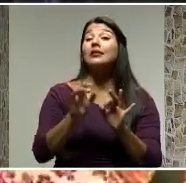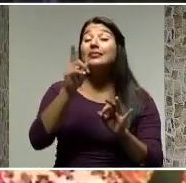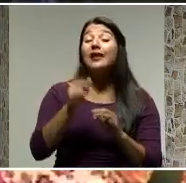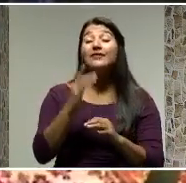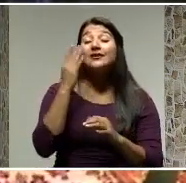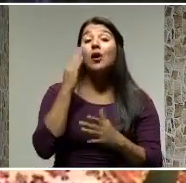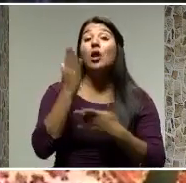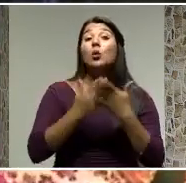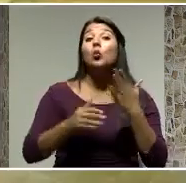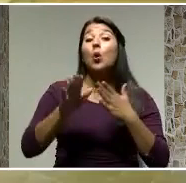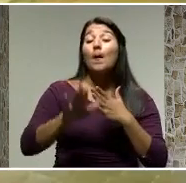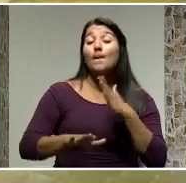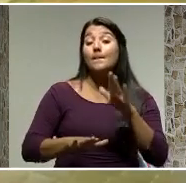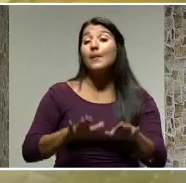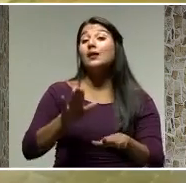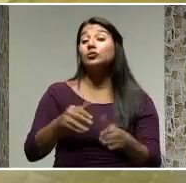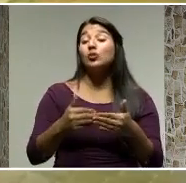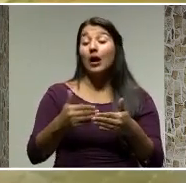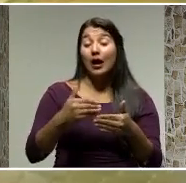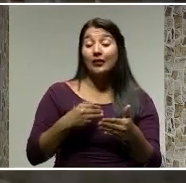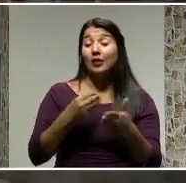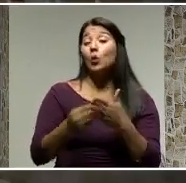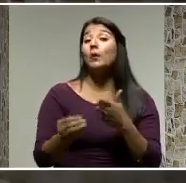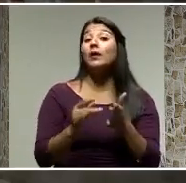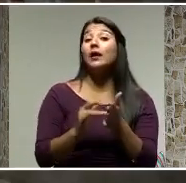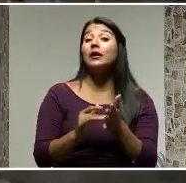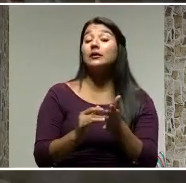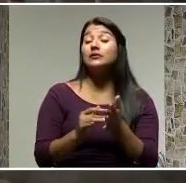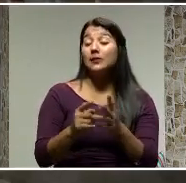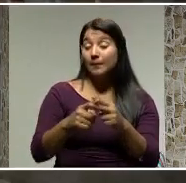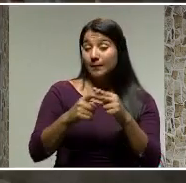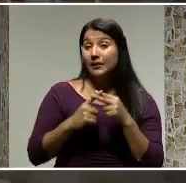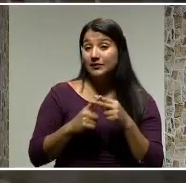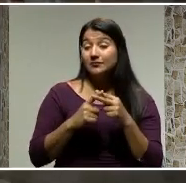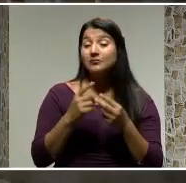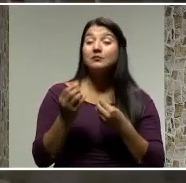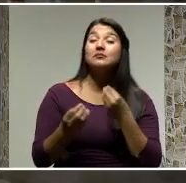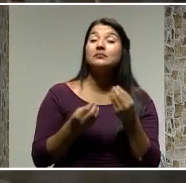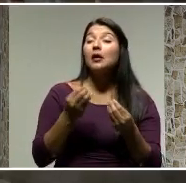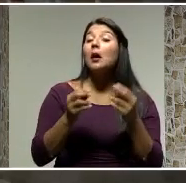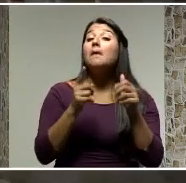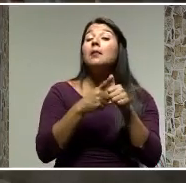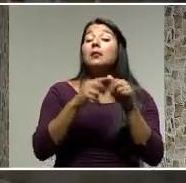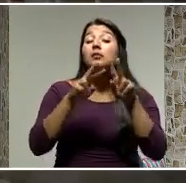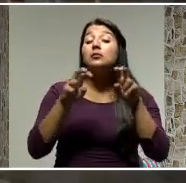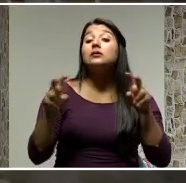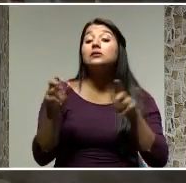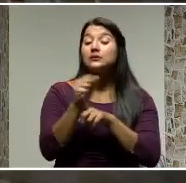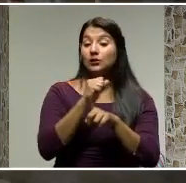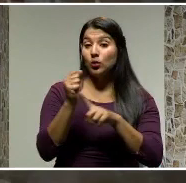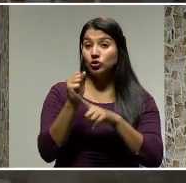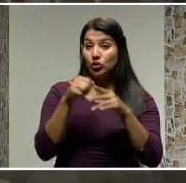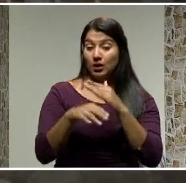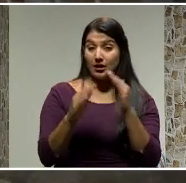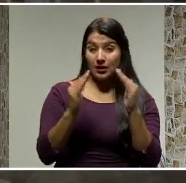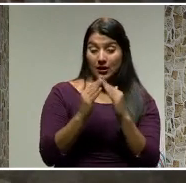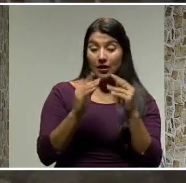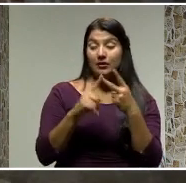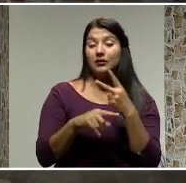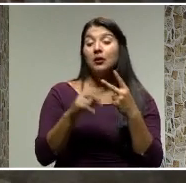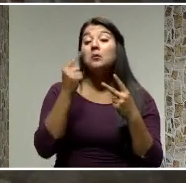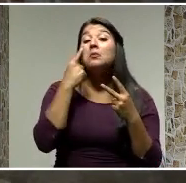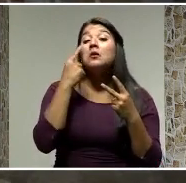siguientes pasos antes de adquirir un crédito. Analice la situación financiera del hogar. Elabore diversos